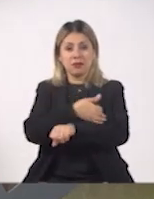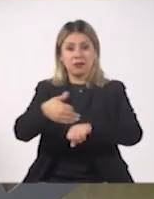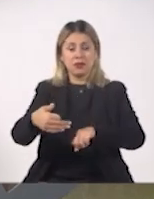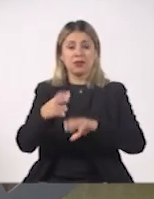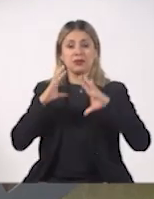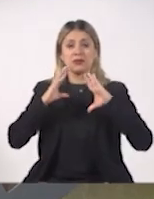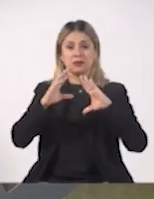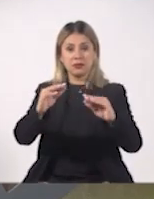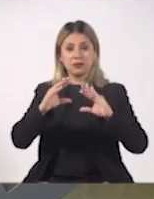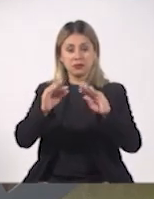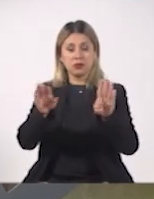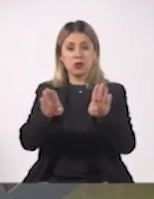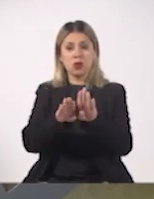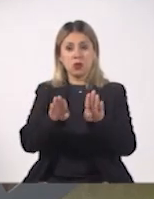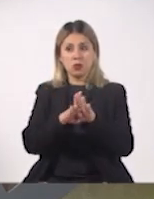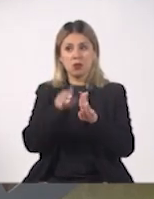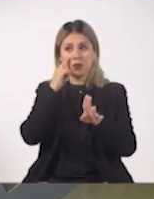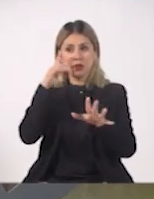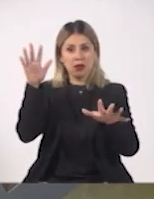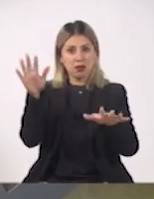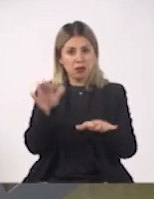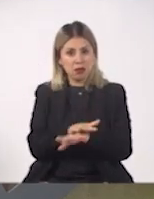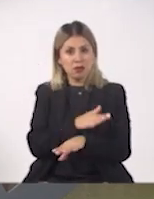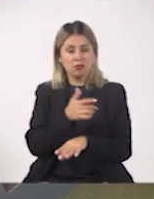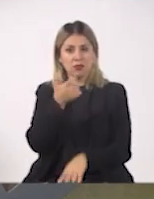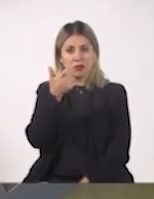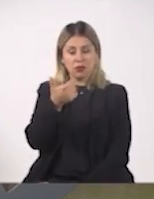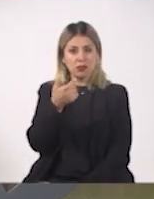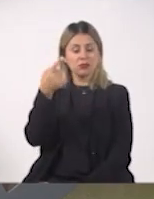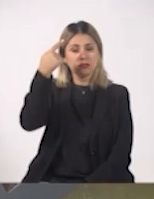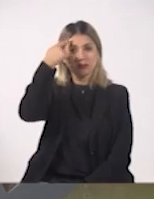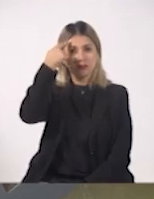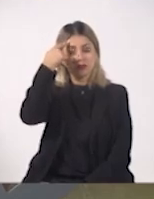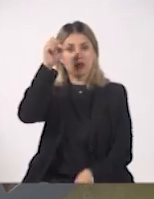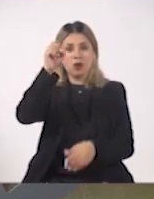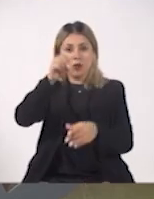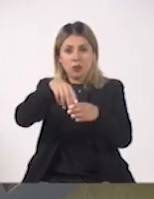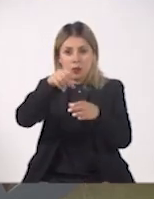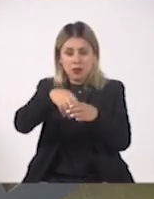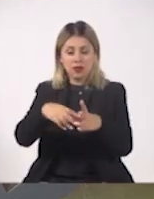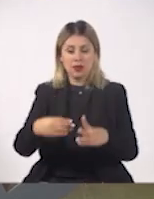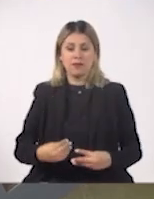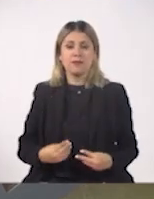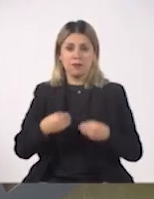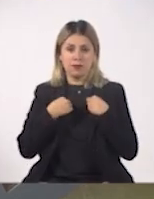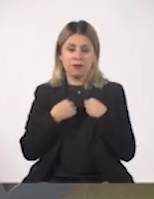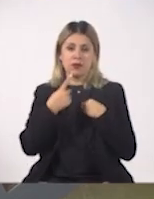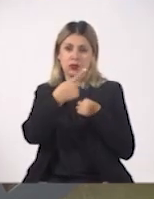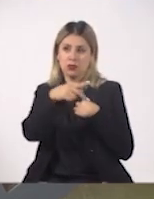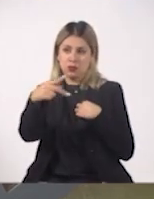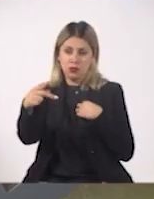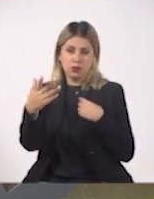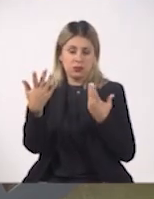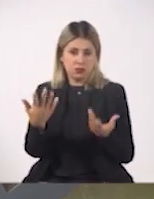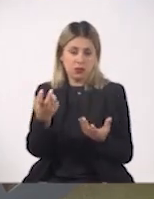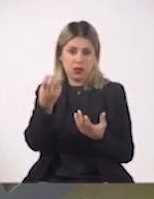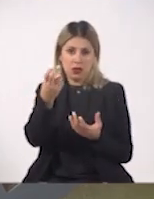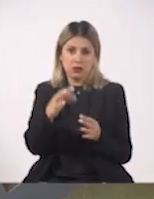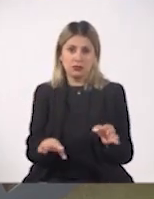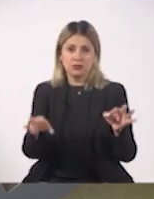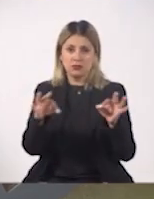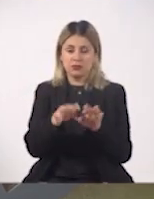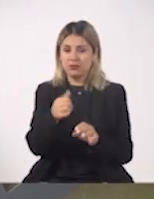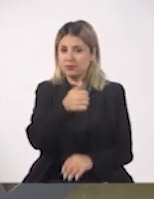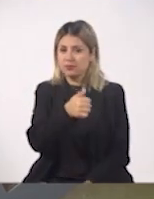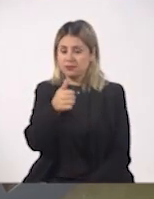enseña cómo tener un cambio de óptica en la manera de ahorrar, pero también de vivir tu vida. Y eso creo que puede ser enriquecedor para cualquiera.